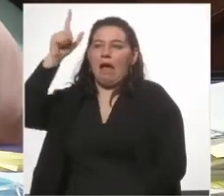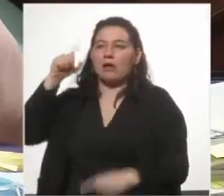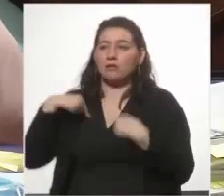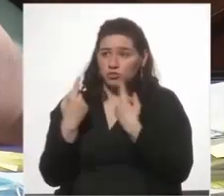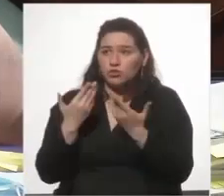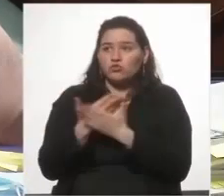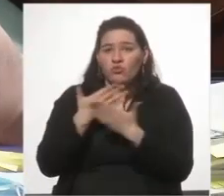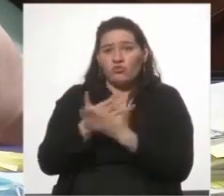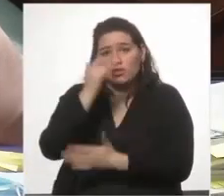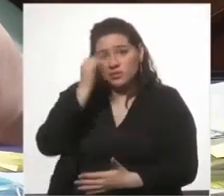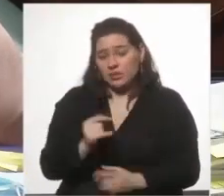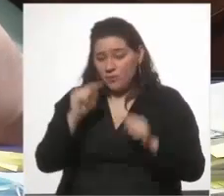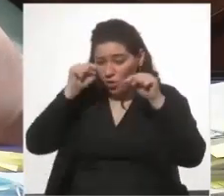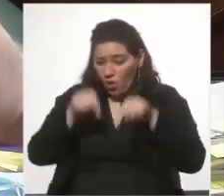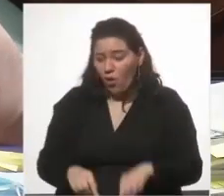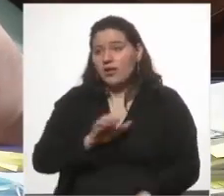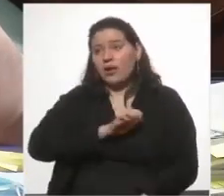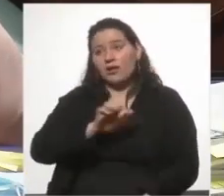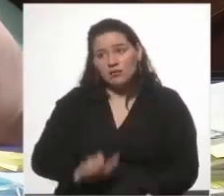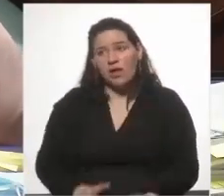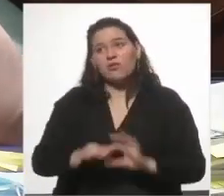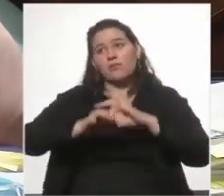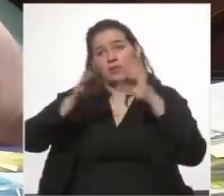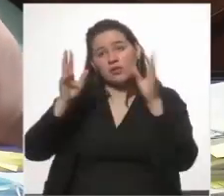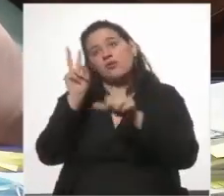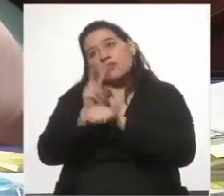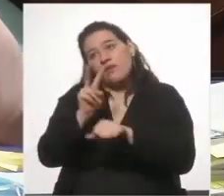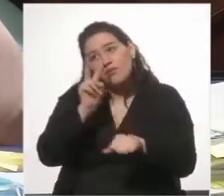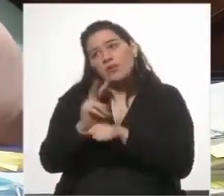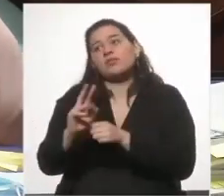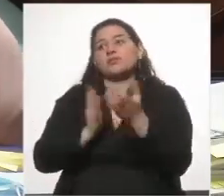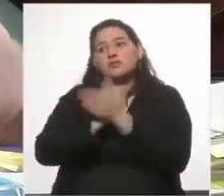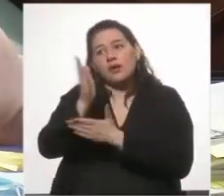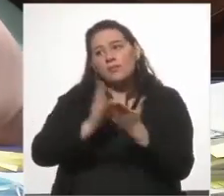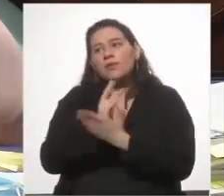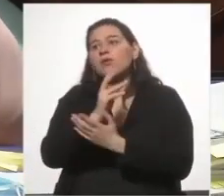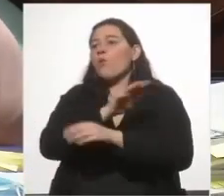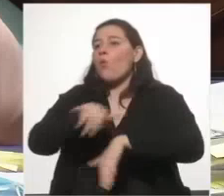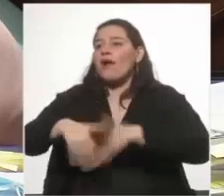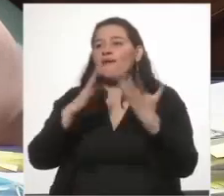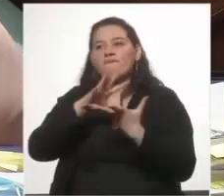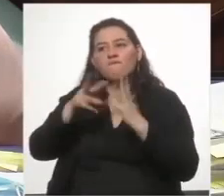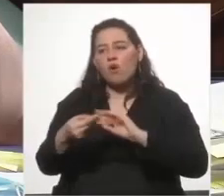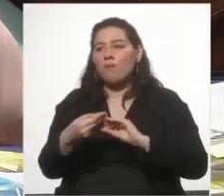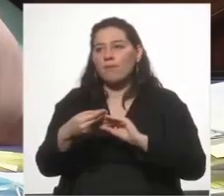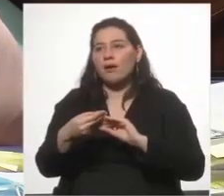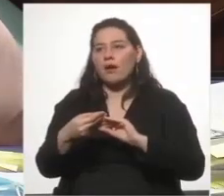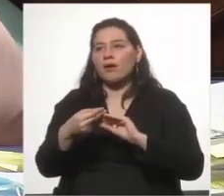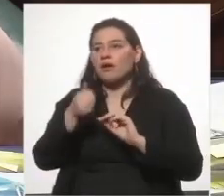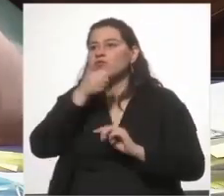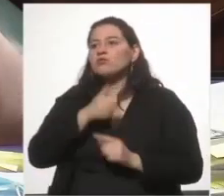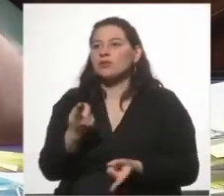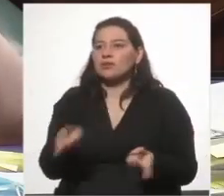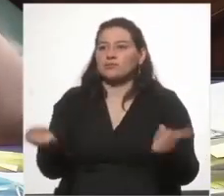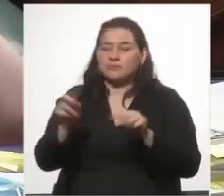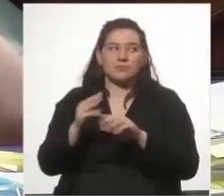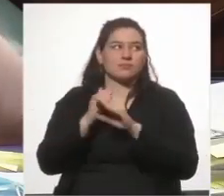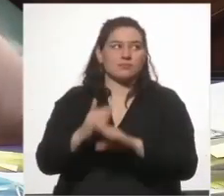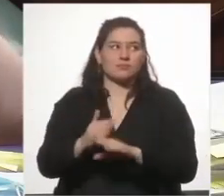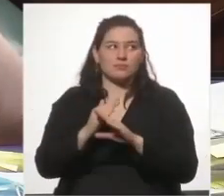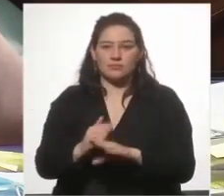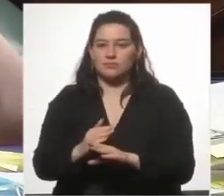sufrimos pero hoy tenemos un estado democrático que lo vamos a defender y vamos a impedir de cualquier manera la historia no se repite señora presidente